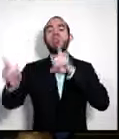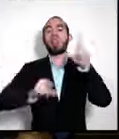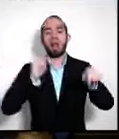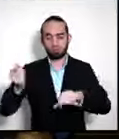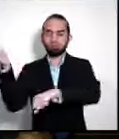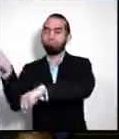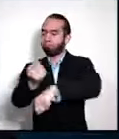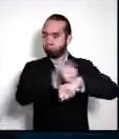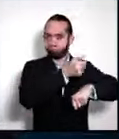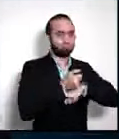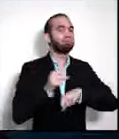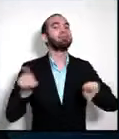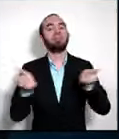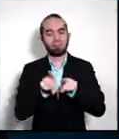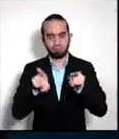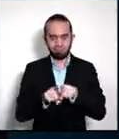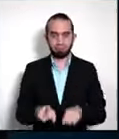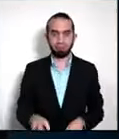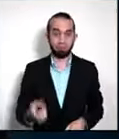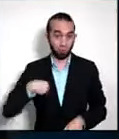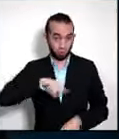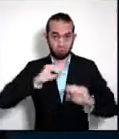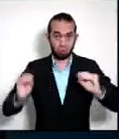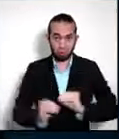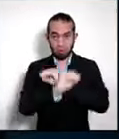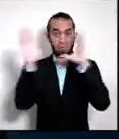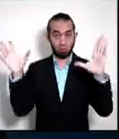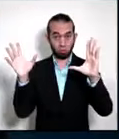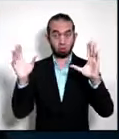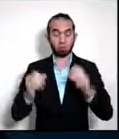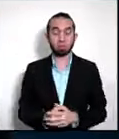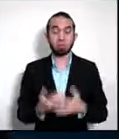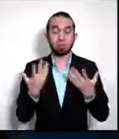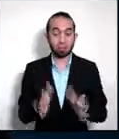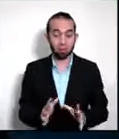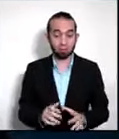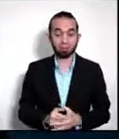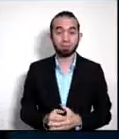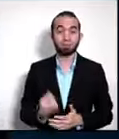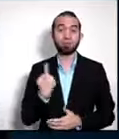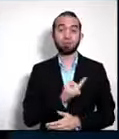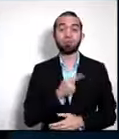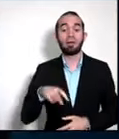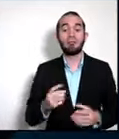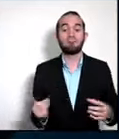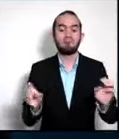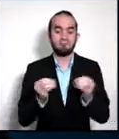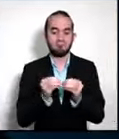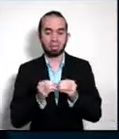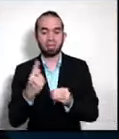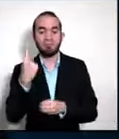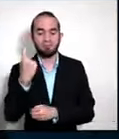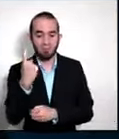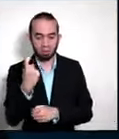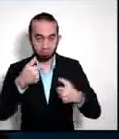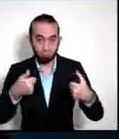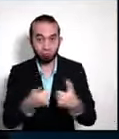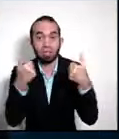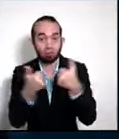hemos sido claros de que tenemos que hacer más los retos están ahí